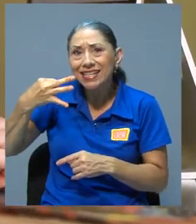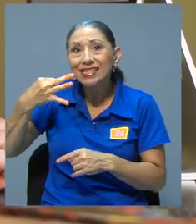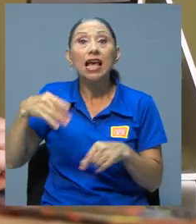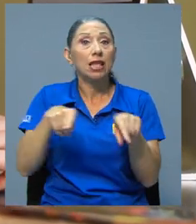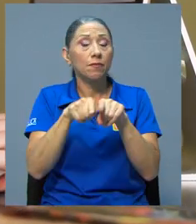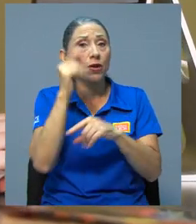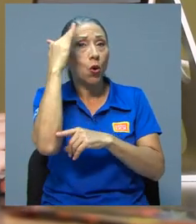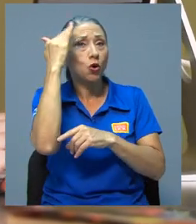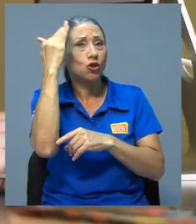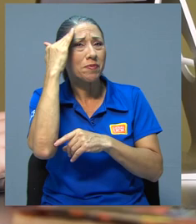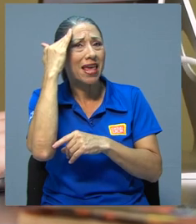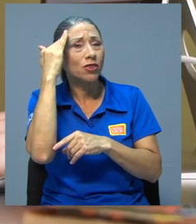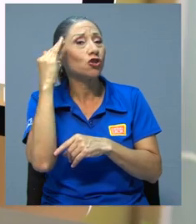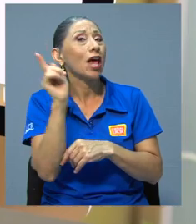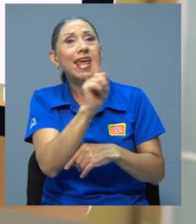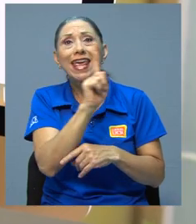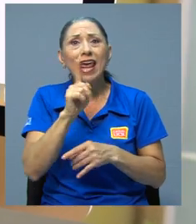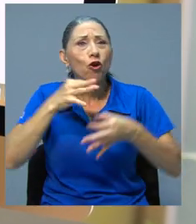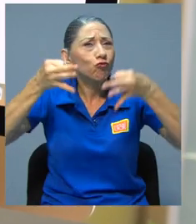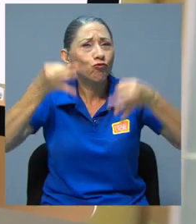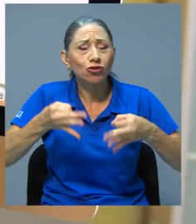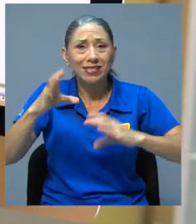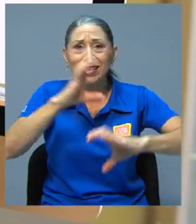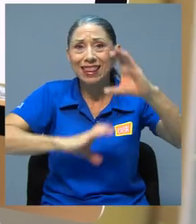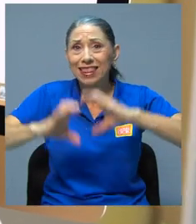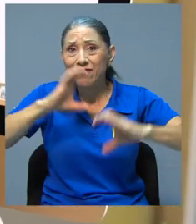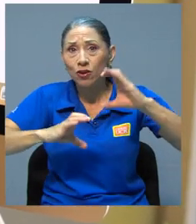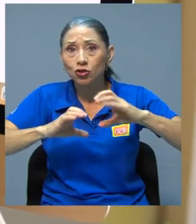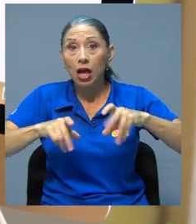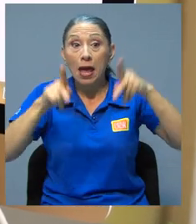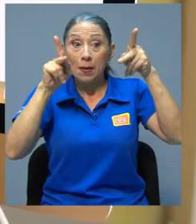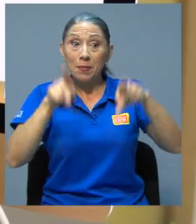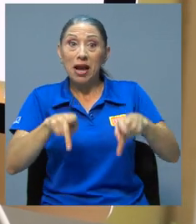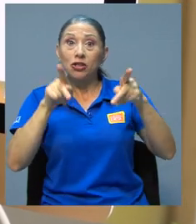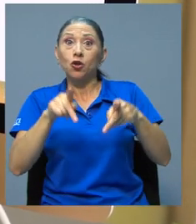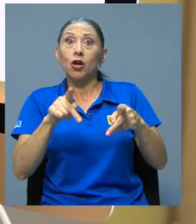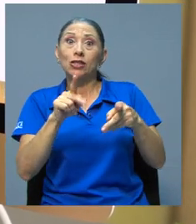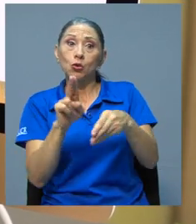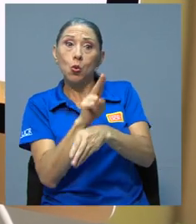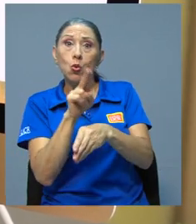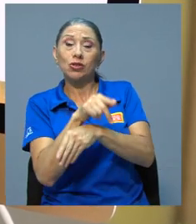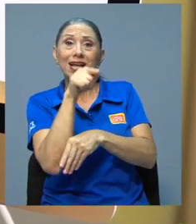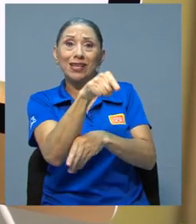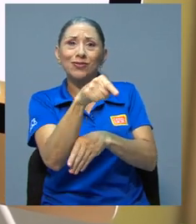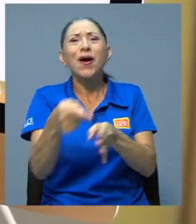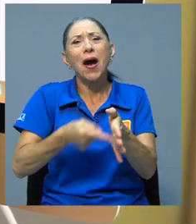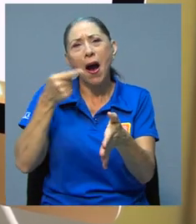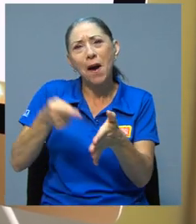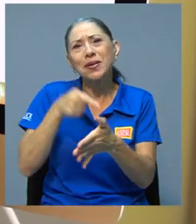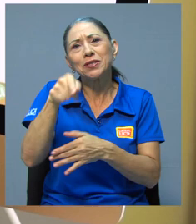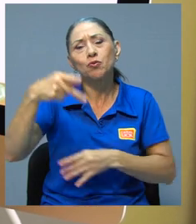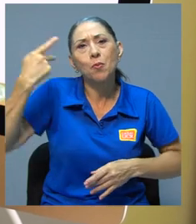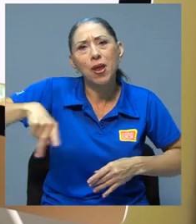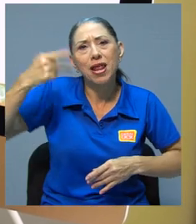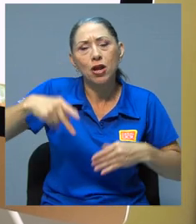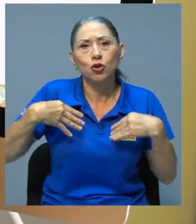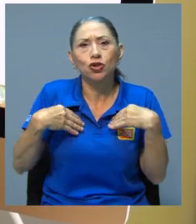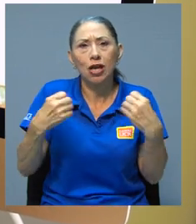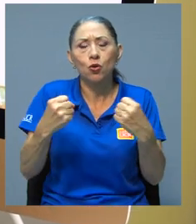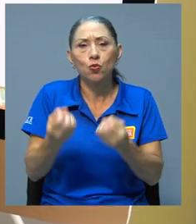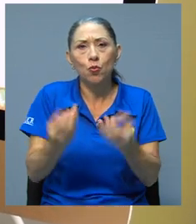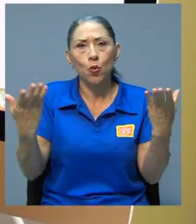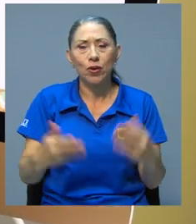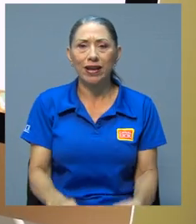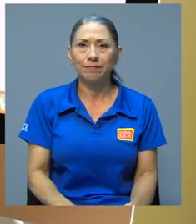pseudocientíficos a los cuales las personas se adhieren y que en algunos casos pueden ser peligrosos para la salud